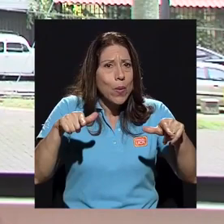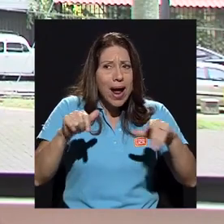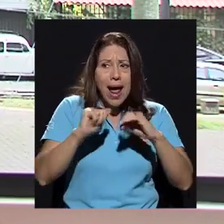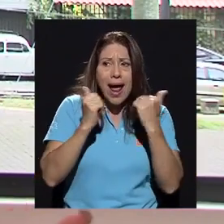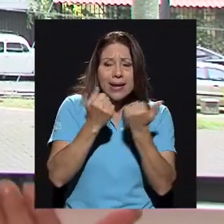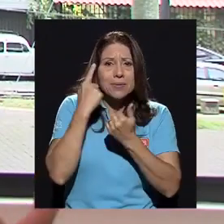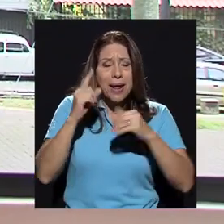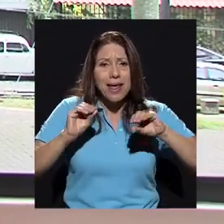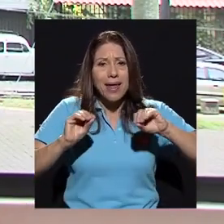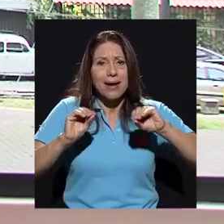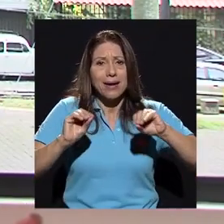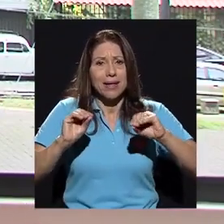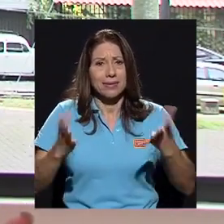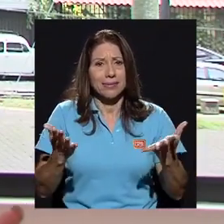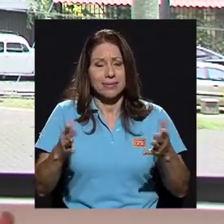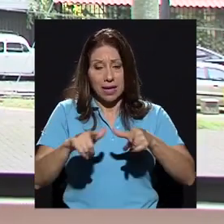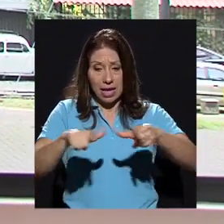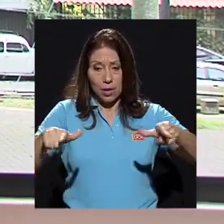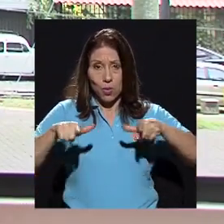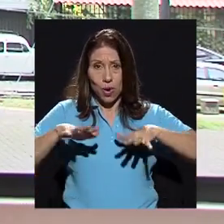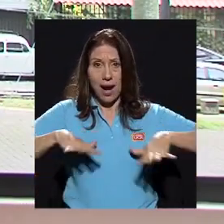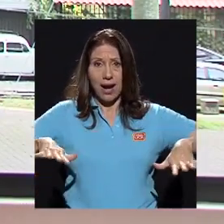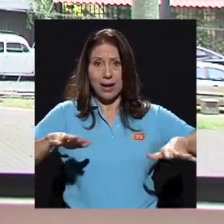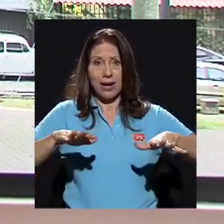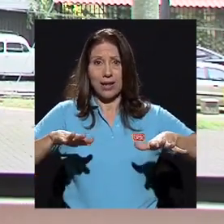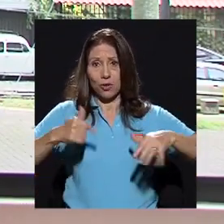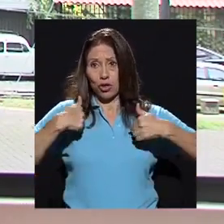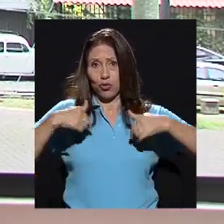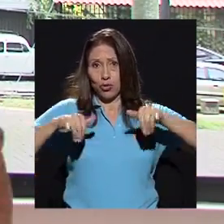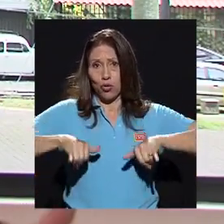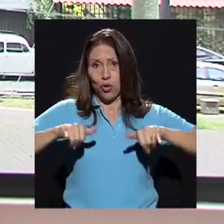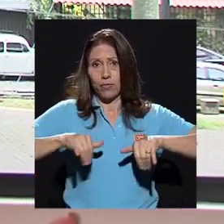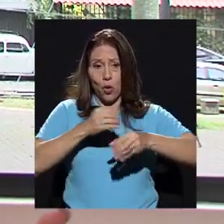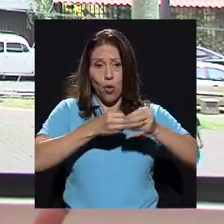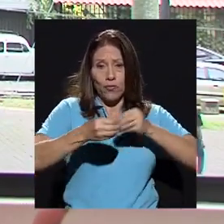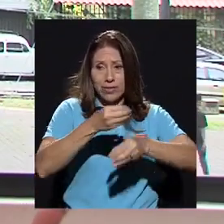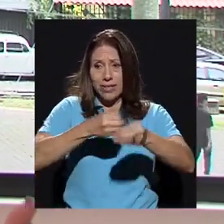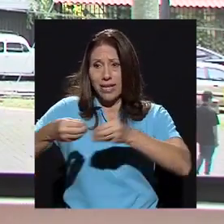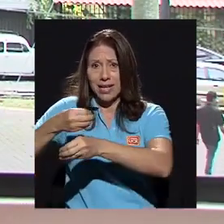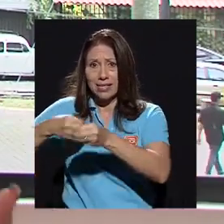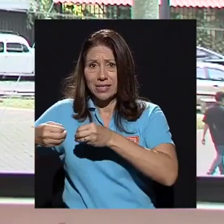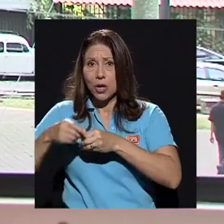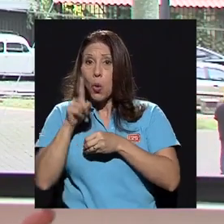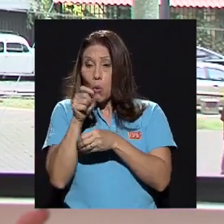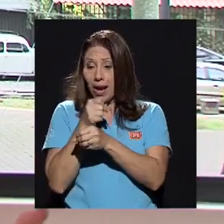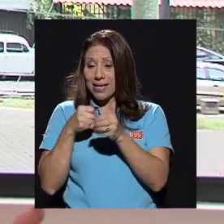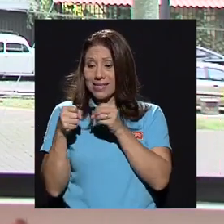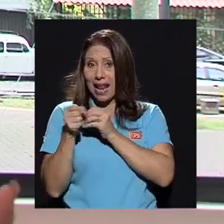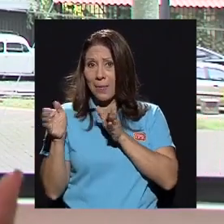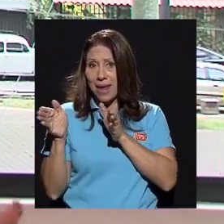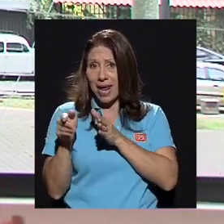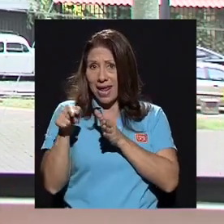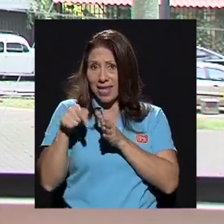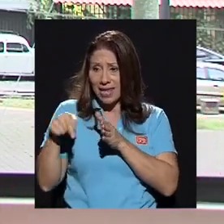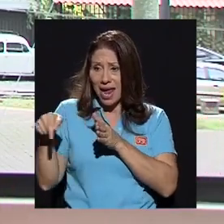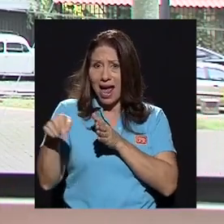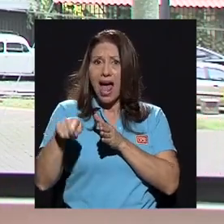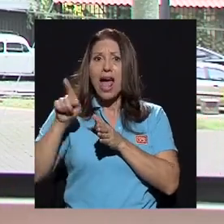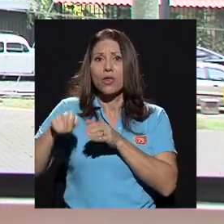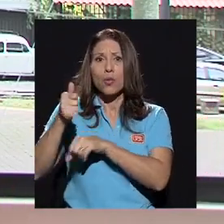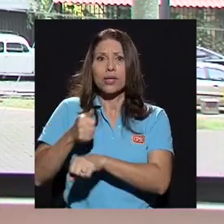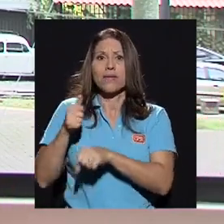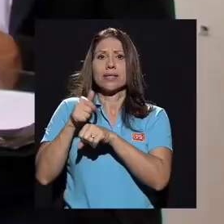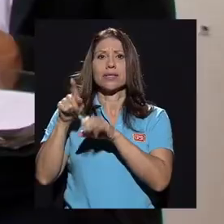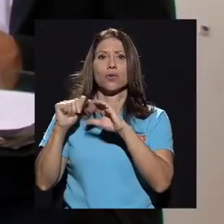En el espacio donde yo estoy, que es un espacio de oficinas, una de las salas, que es una sala pequeña, ahí se tuvo que